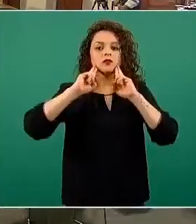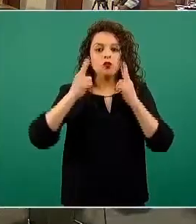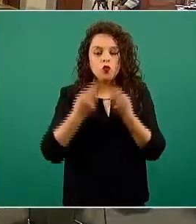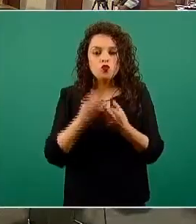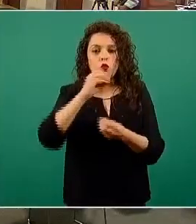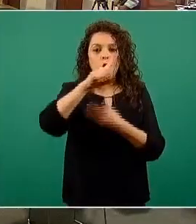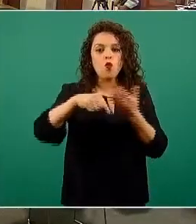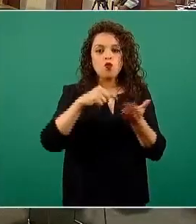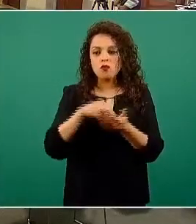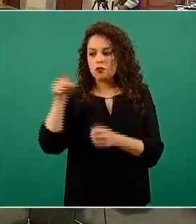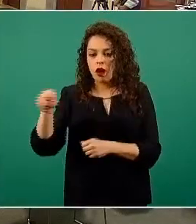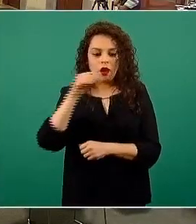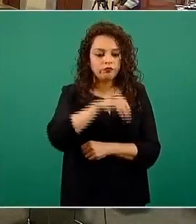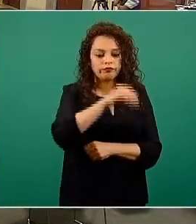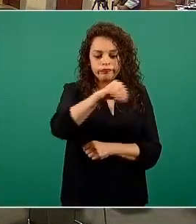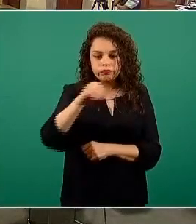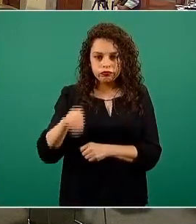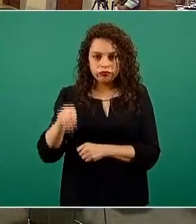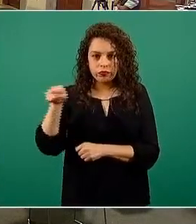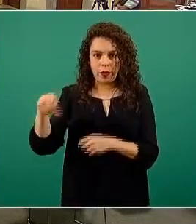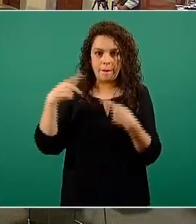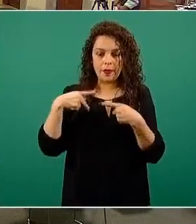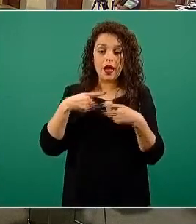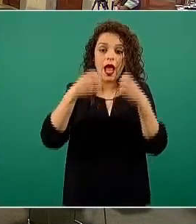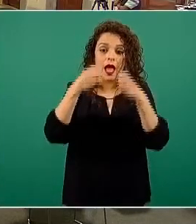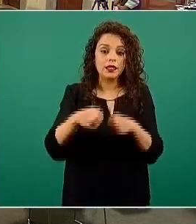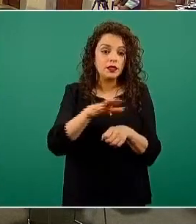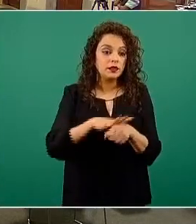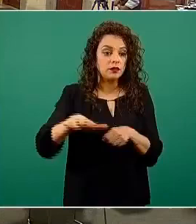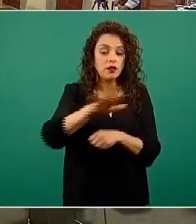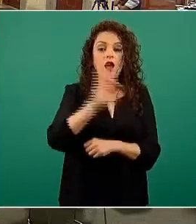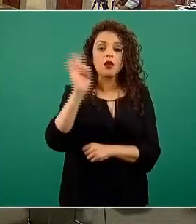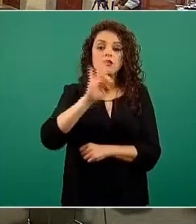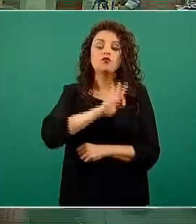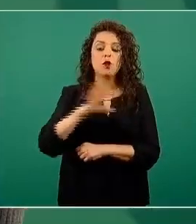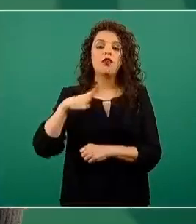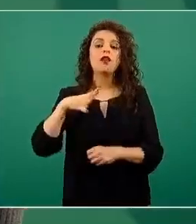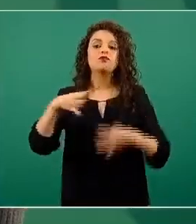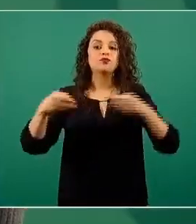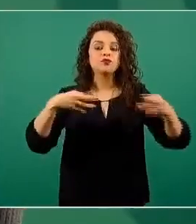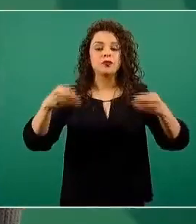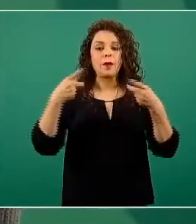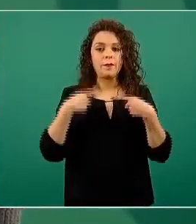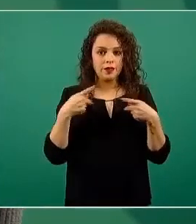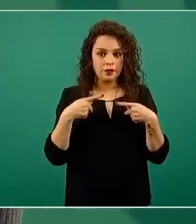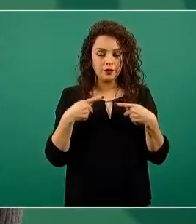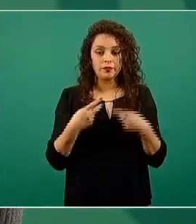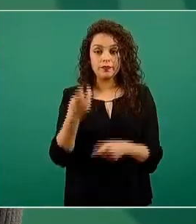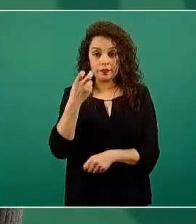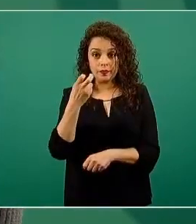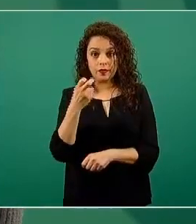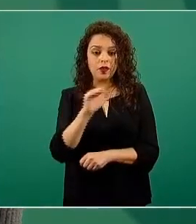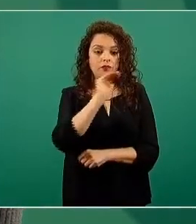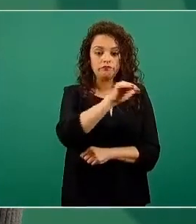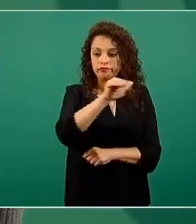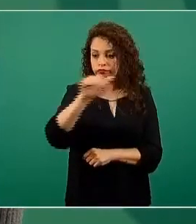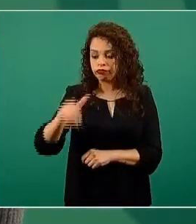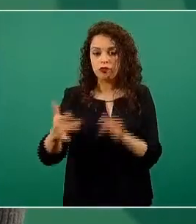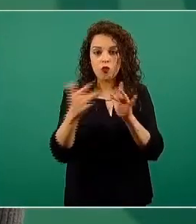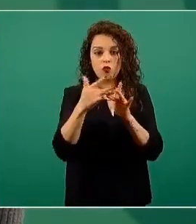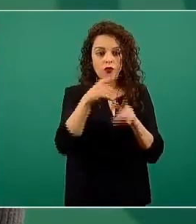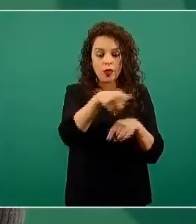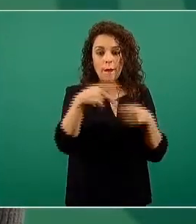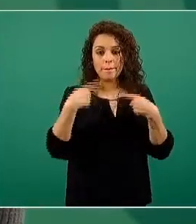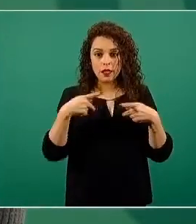en donde el caso positivo pudiera haber generado algún contagio, se contactan a estas personas,